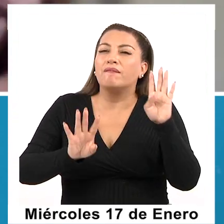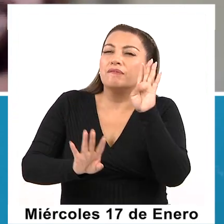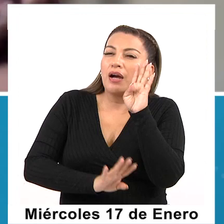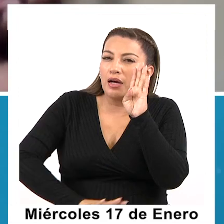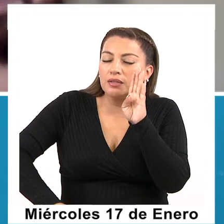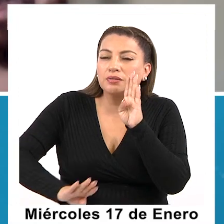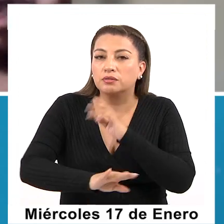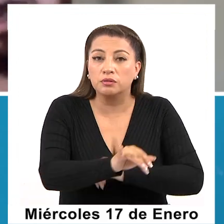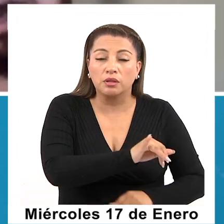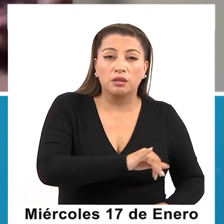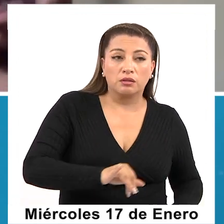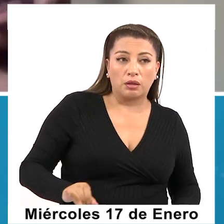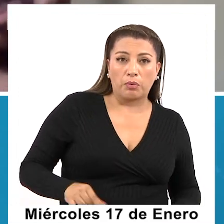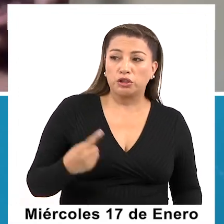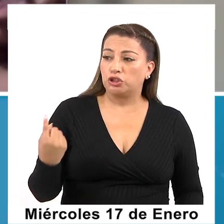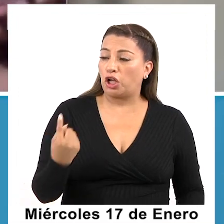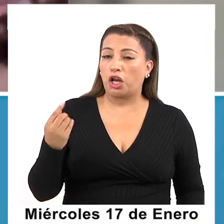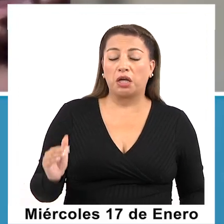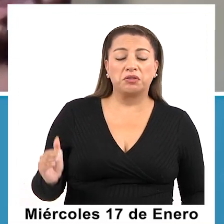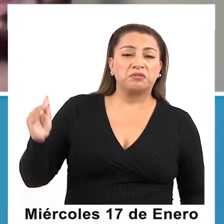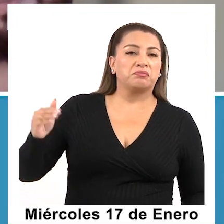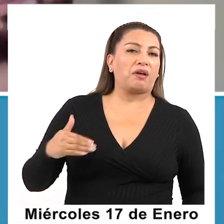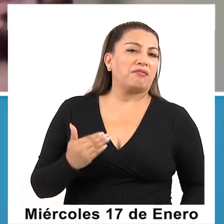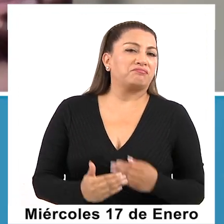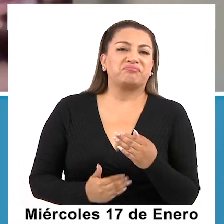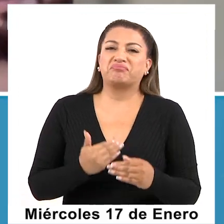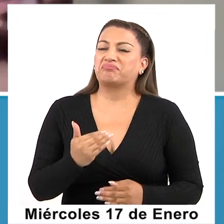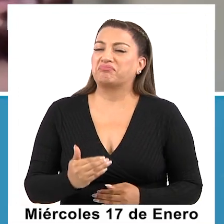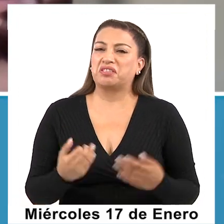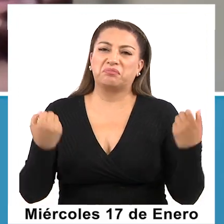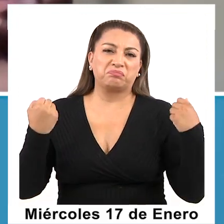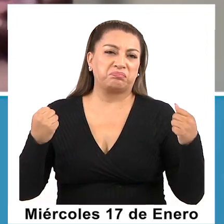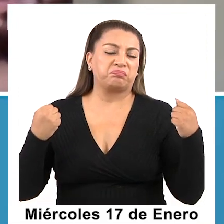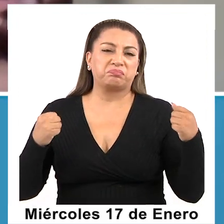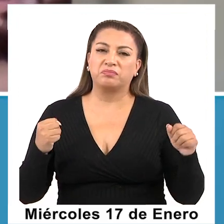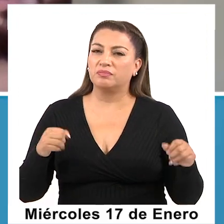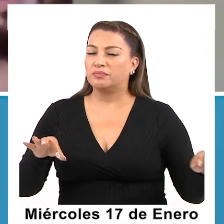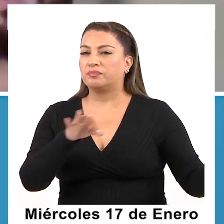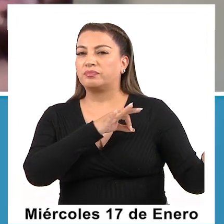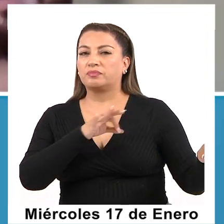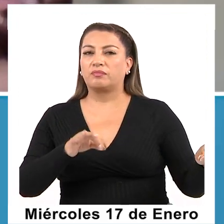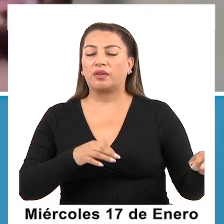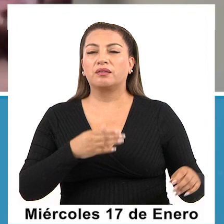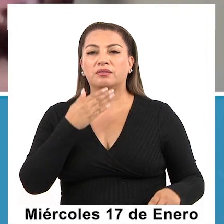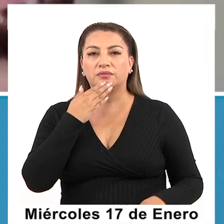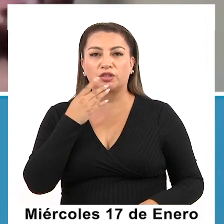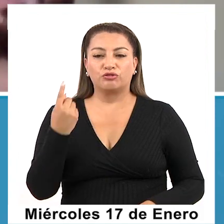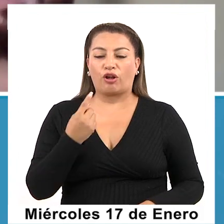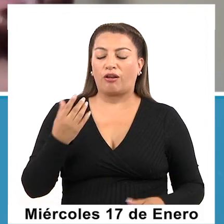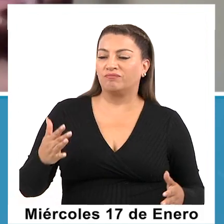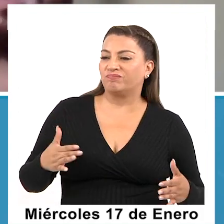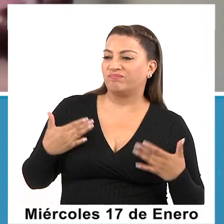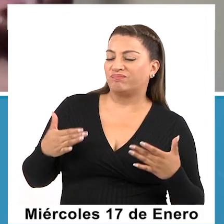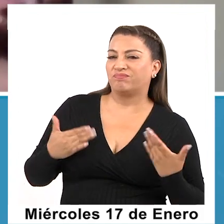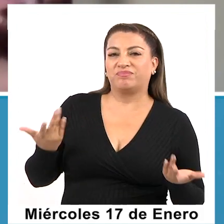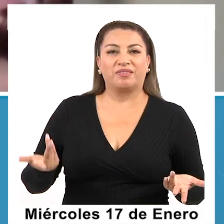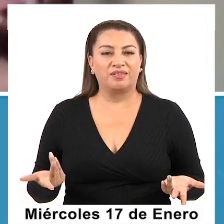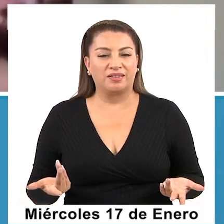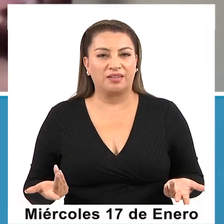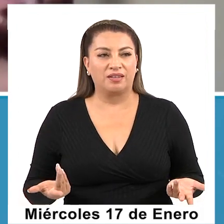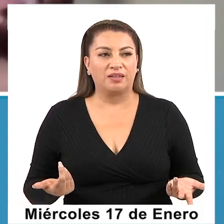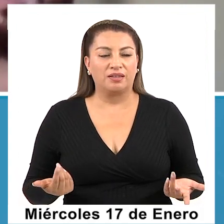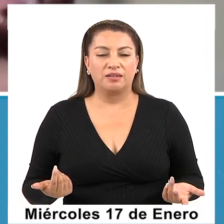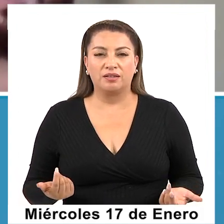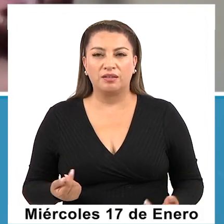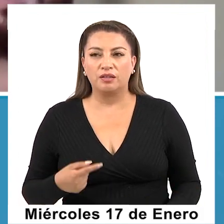para luego él solito seguir avanzando y seguir entusiasmándose y seguir interesado, ¿cierto? En